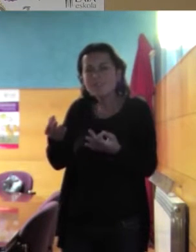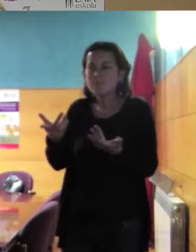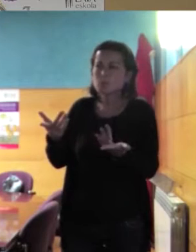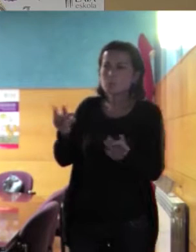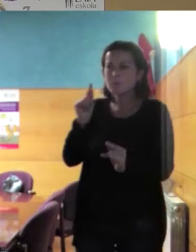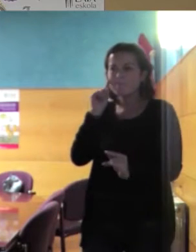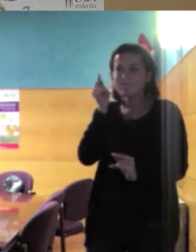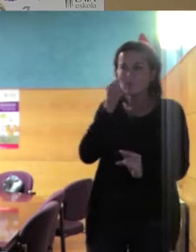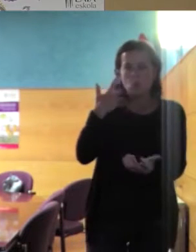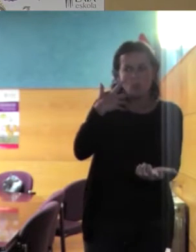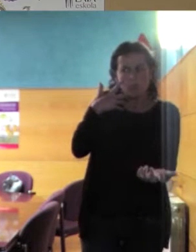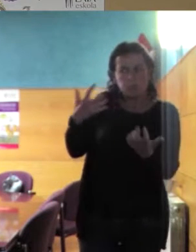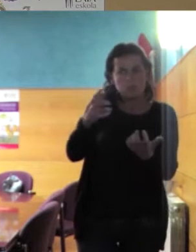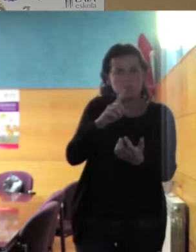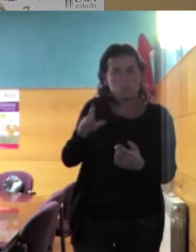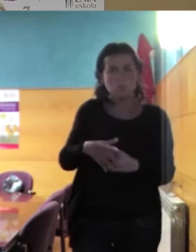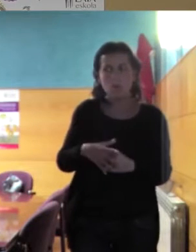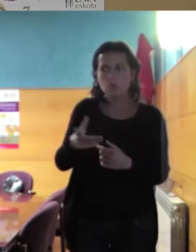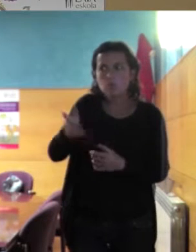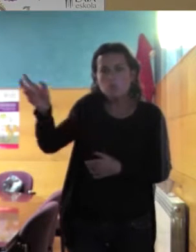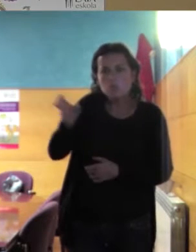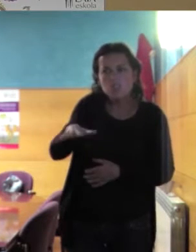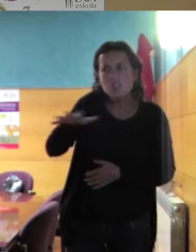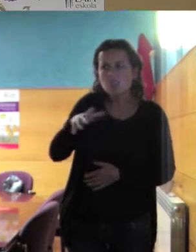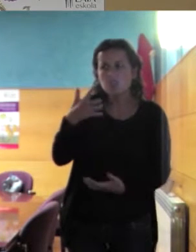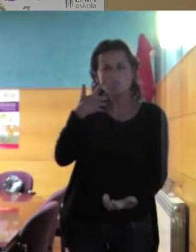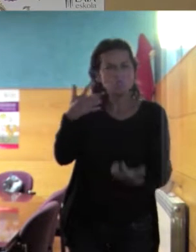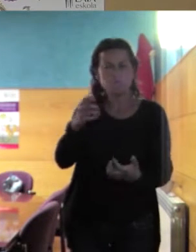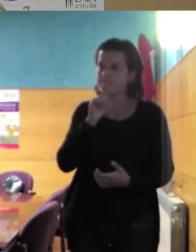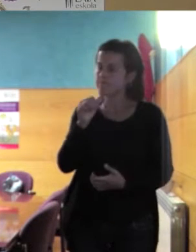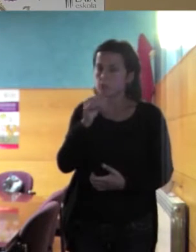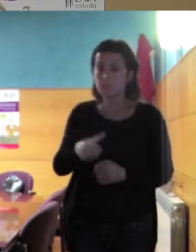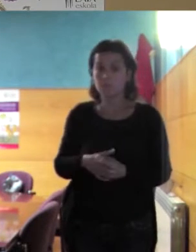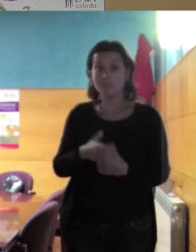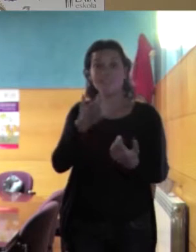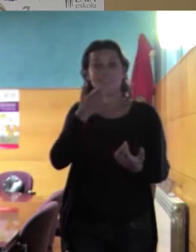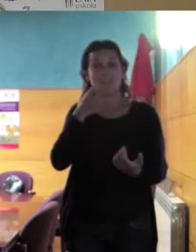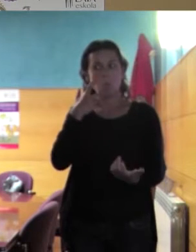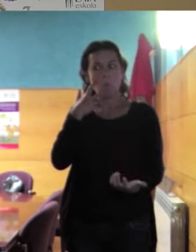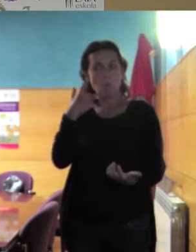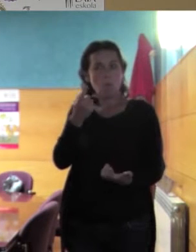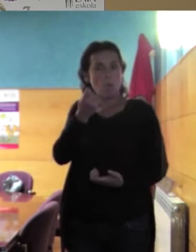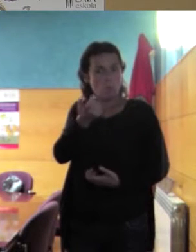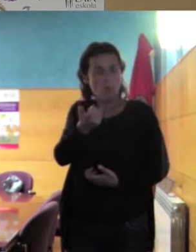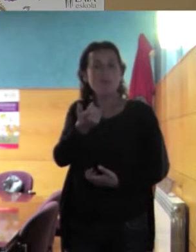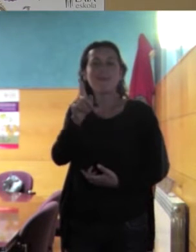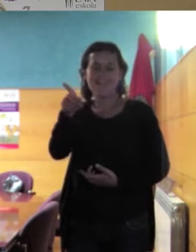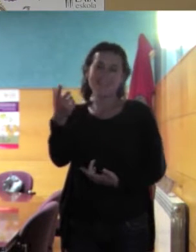que se le note poco cuál es su procedencia. Y si se le nota poco, decimos que se están integrando.